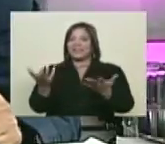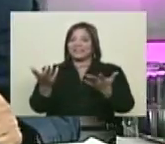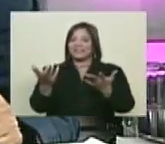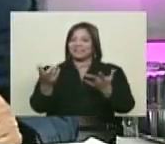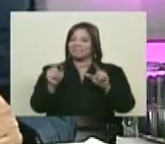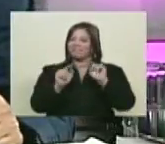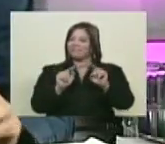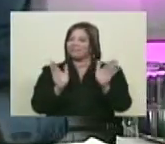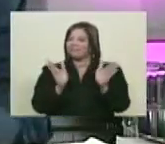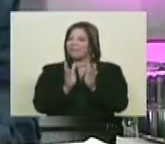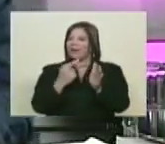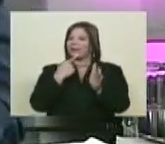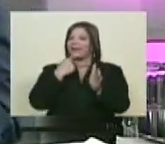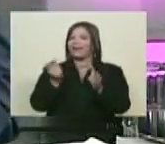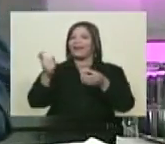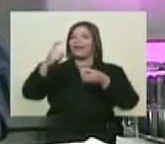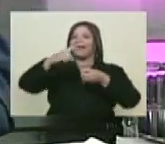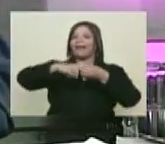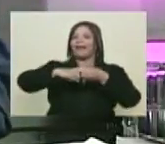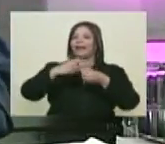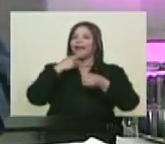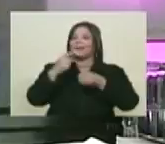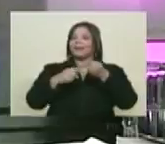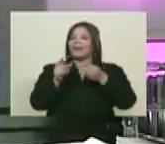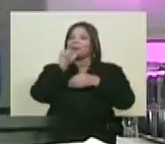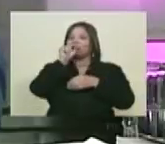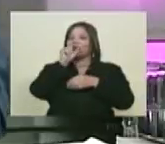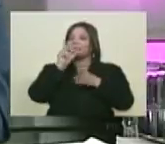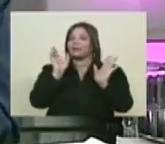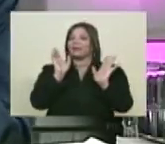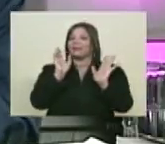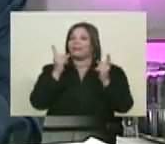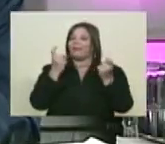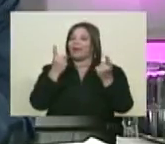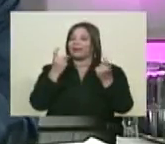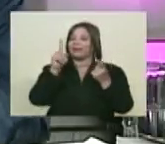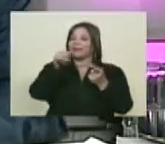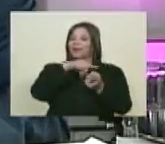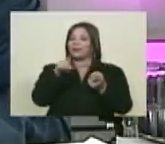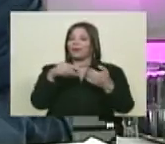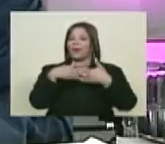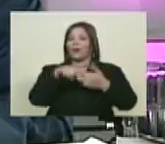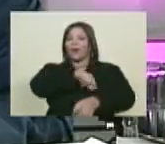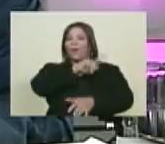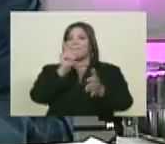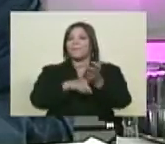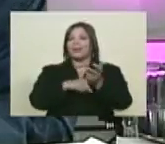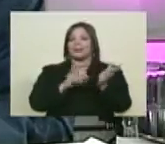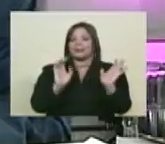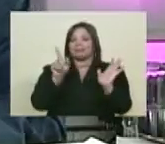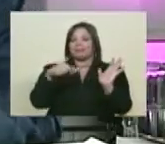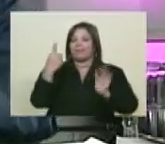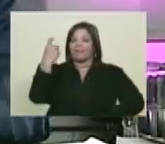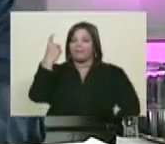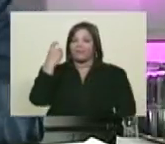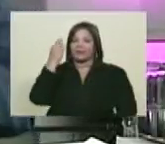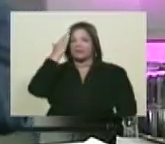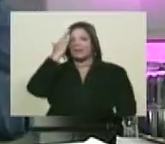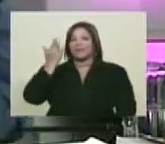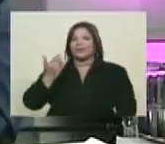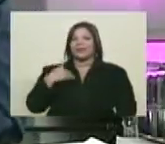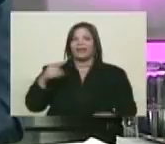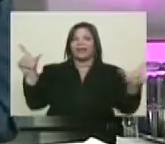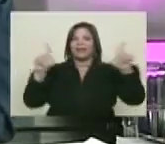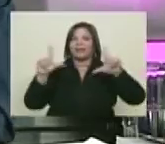Exacto. Esa parte no la incluyeron, al menos en la versión de Twitter que yo vi. No sé si la pasaron completa en la versión íntegra en